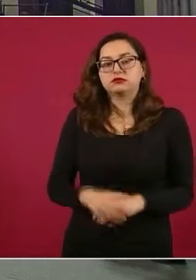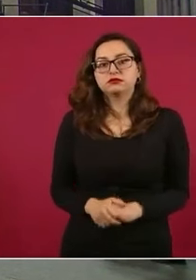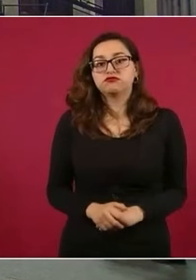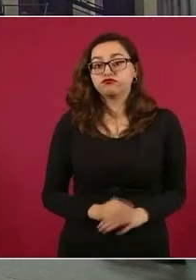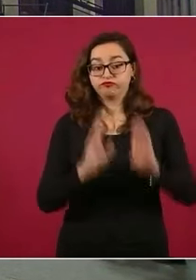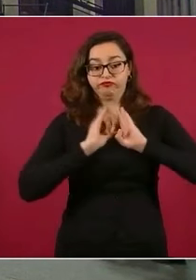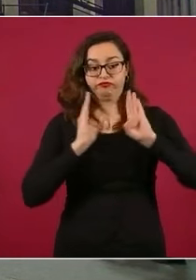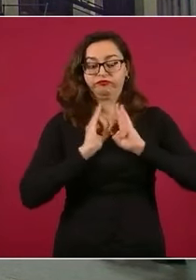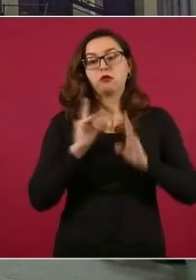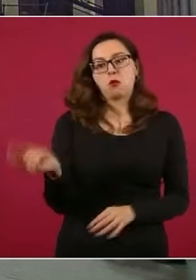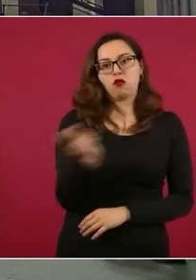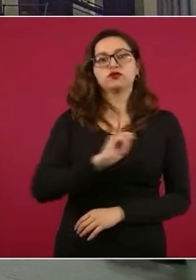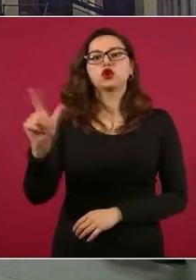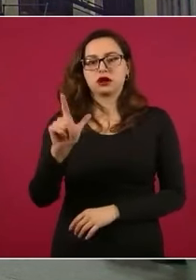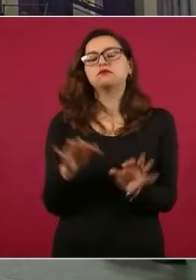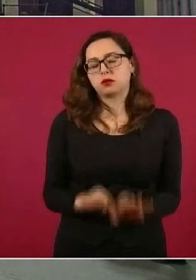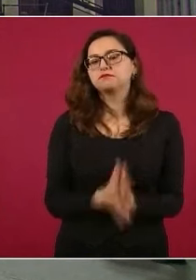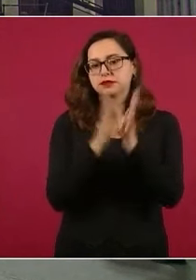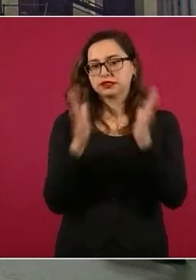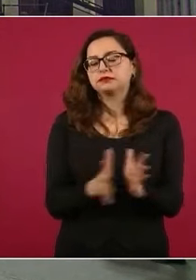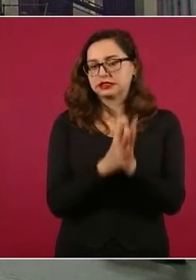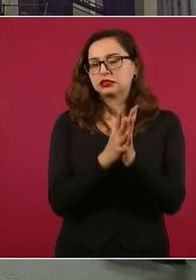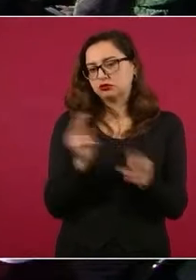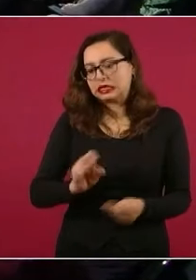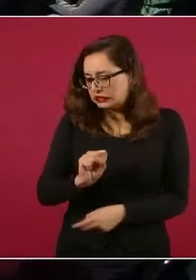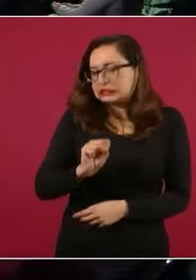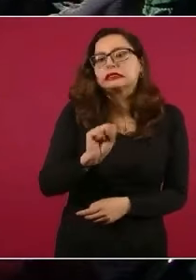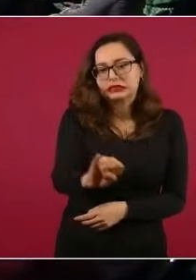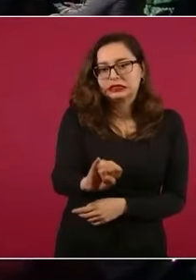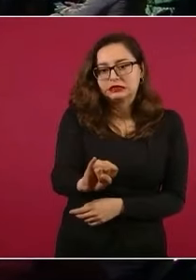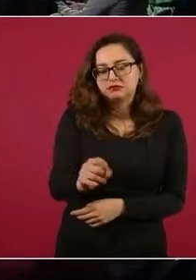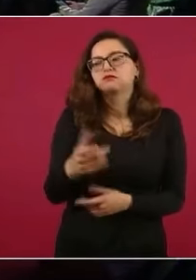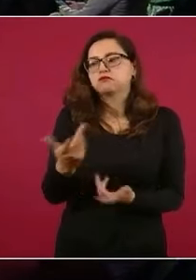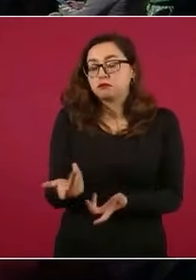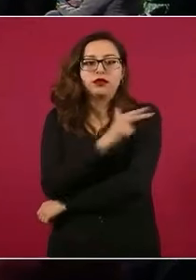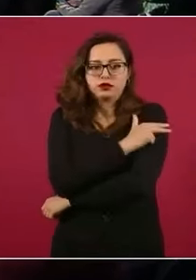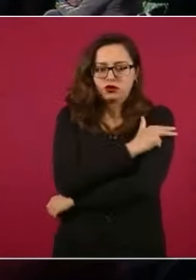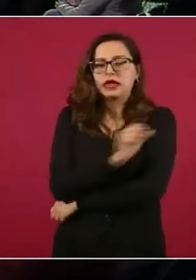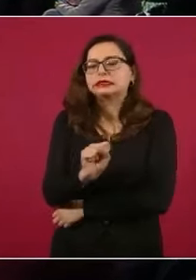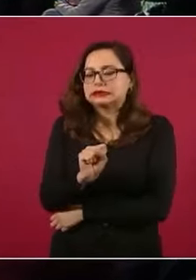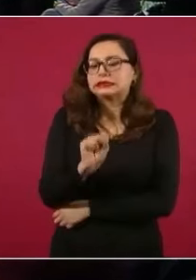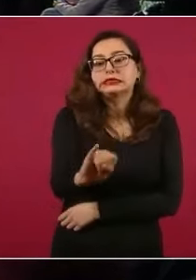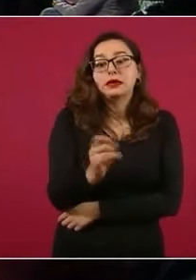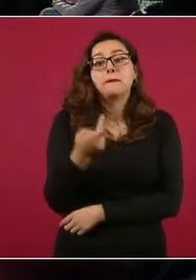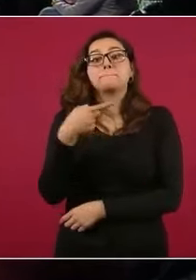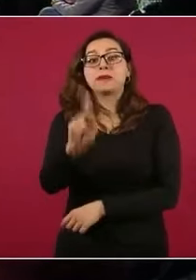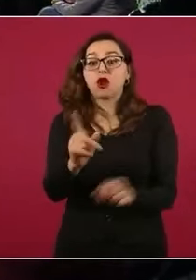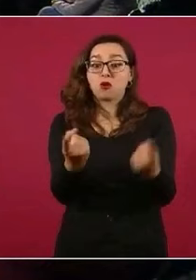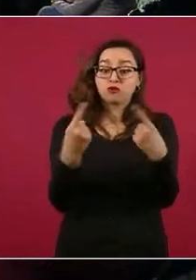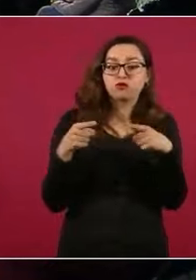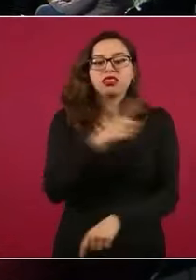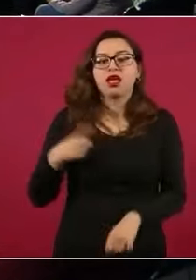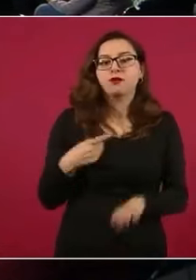profesionalizada, ¿no? Como usted dice, los escalafones que tiene. Pero al mismo tiempo que pueda participar la Guardia Nacional, pues se fortalezcan, hacer una